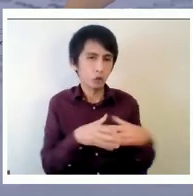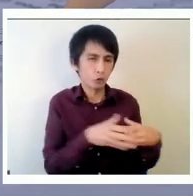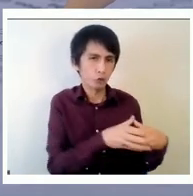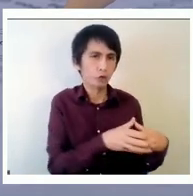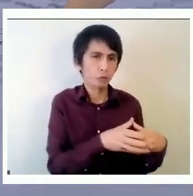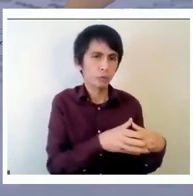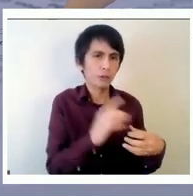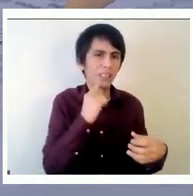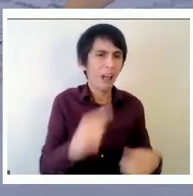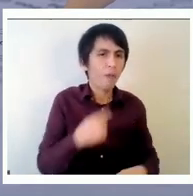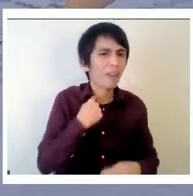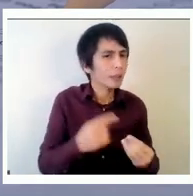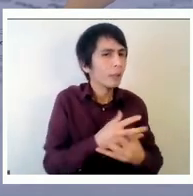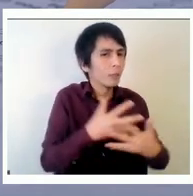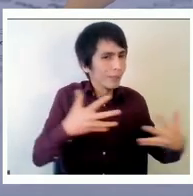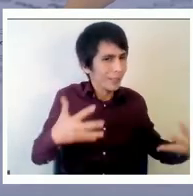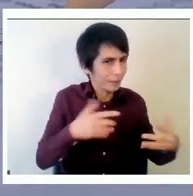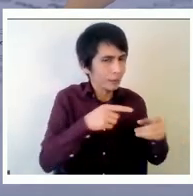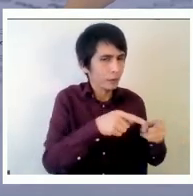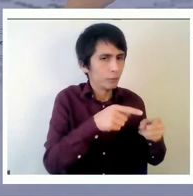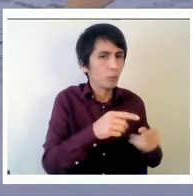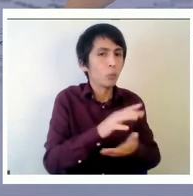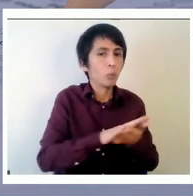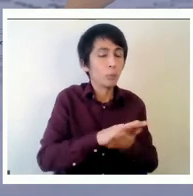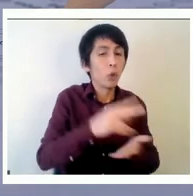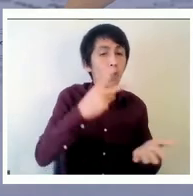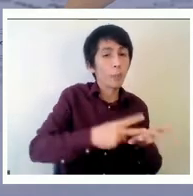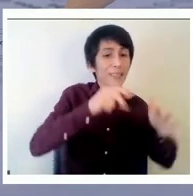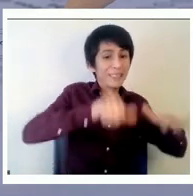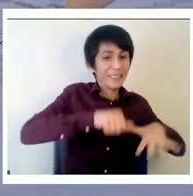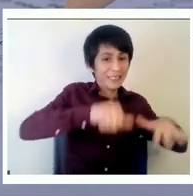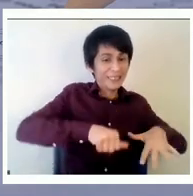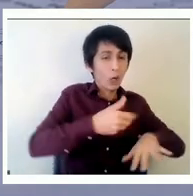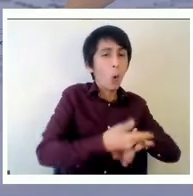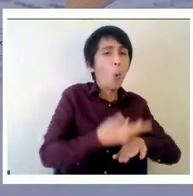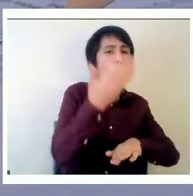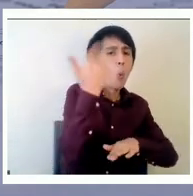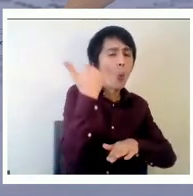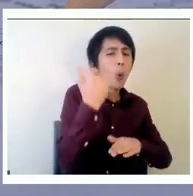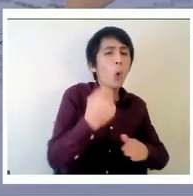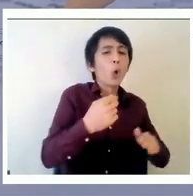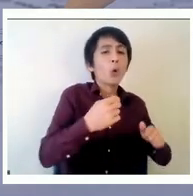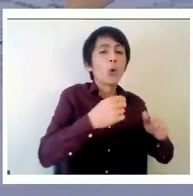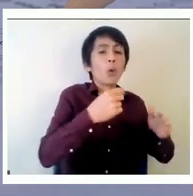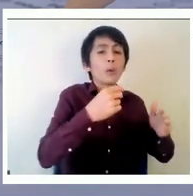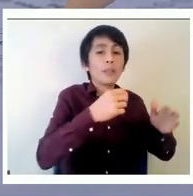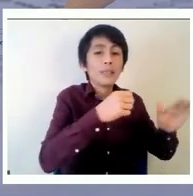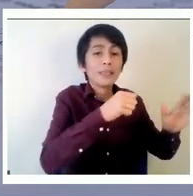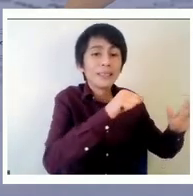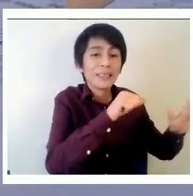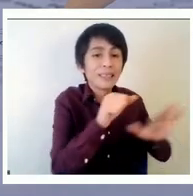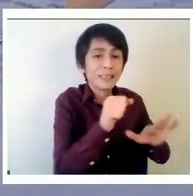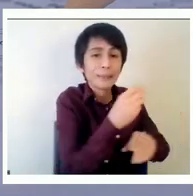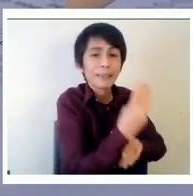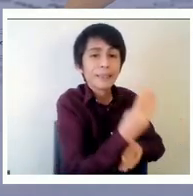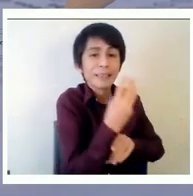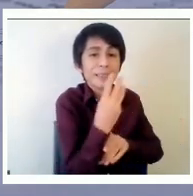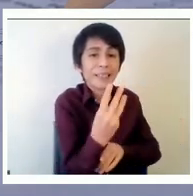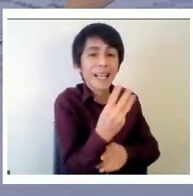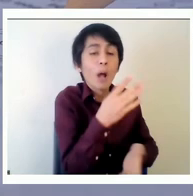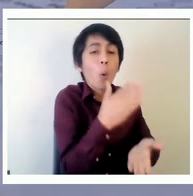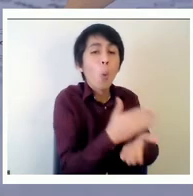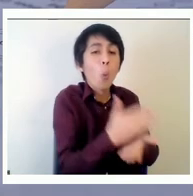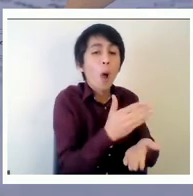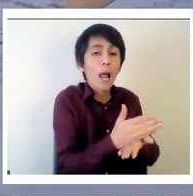633 escuelas fueron clasificadas en la peor categoría fueron ubicadas en la parte más